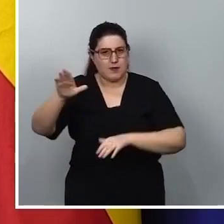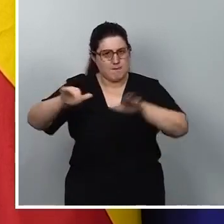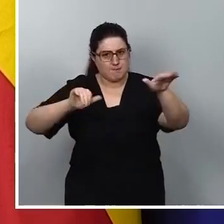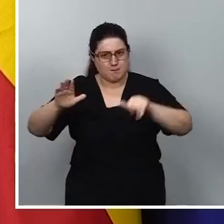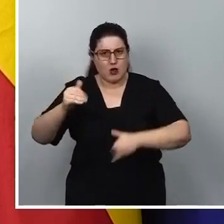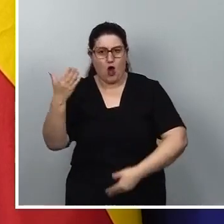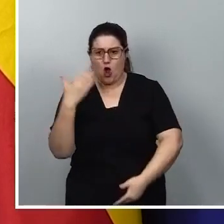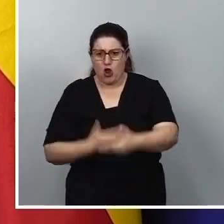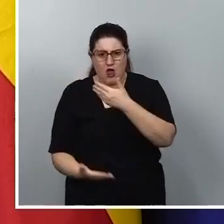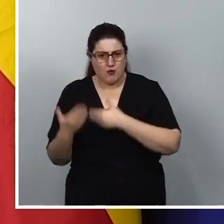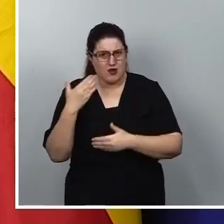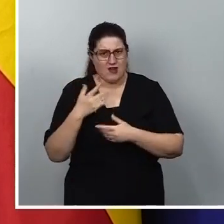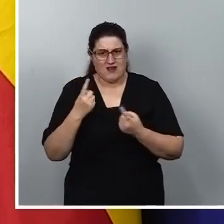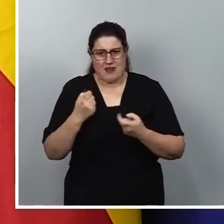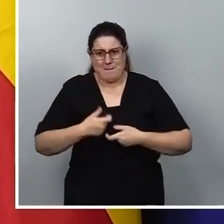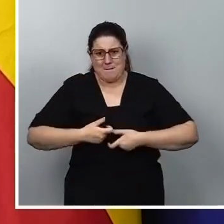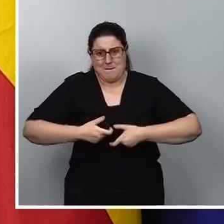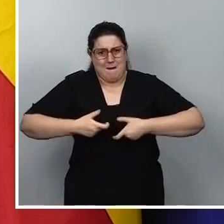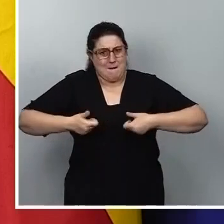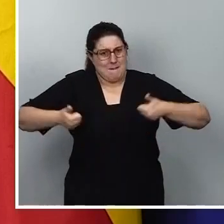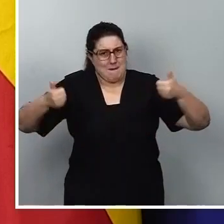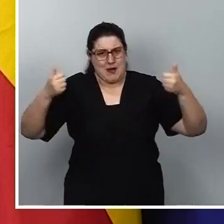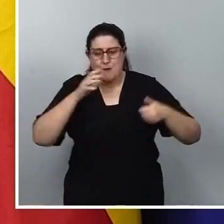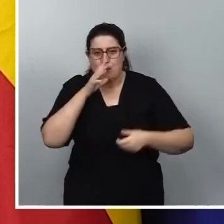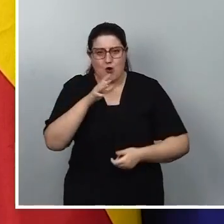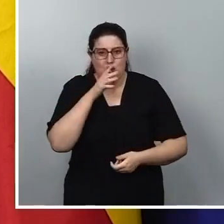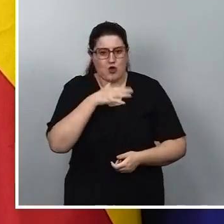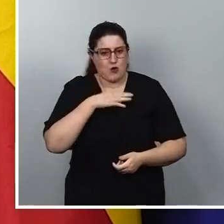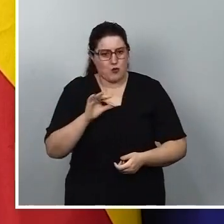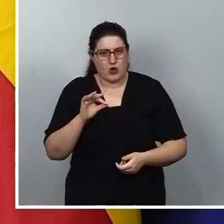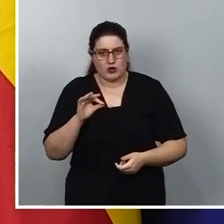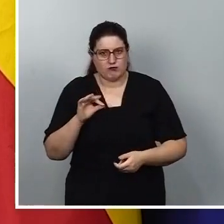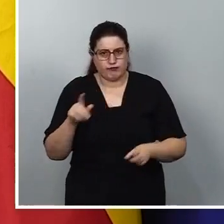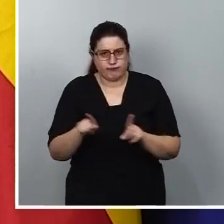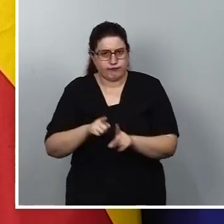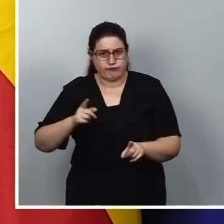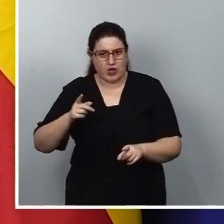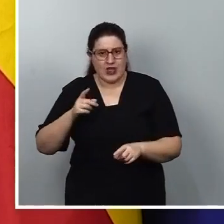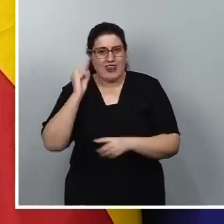una colaboración que tiene que ser aún más extensa para actuar de forma implacable contra estos discursos.